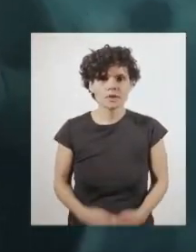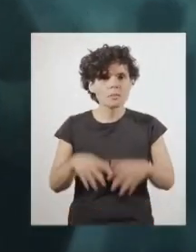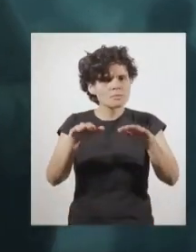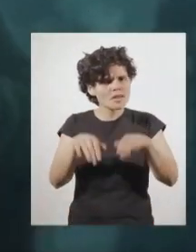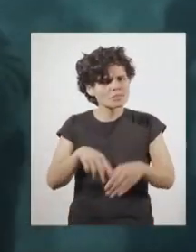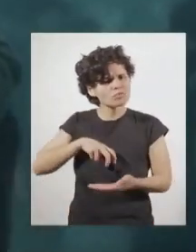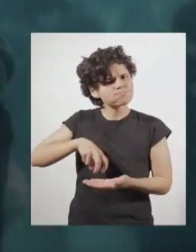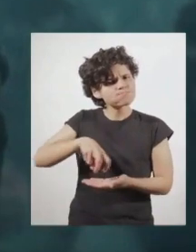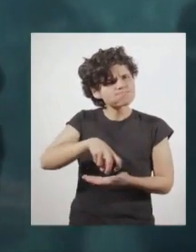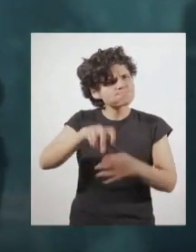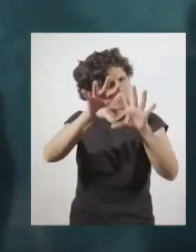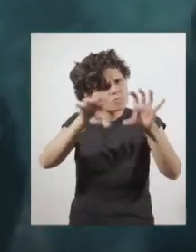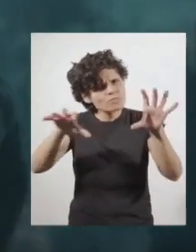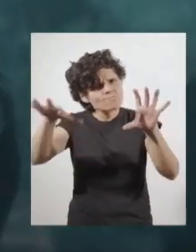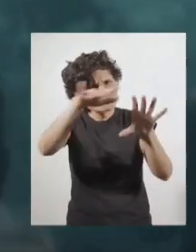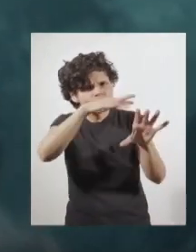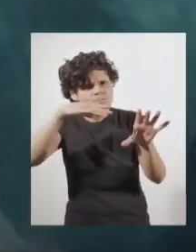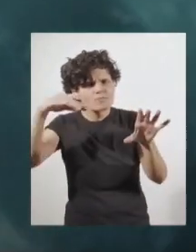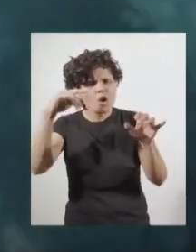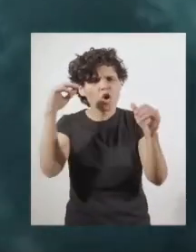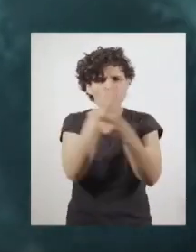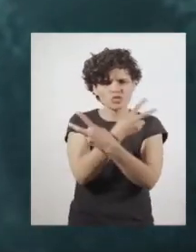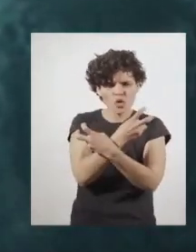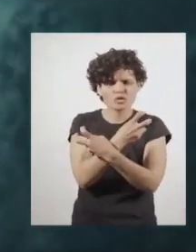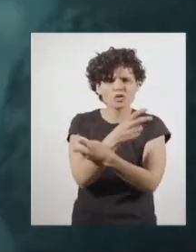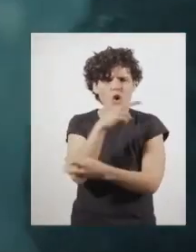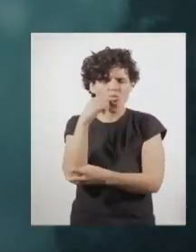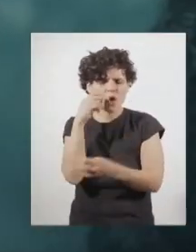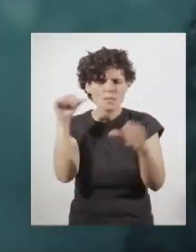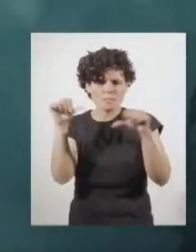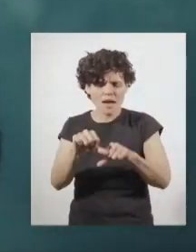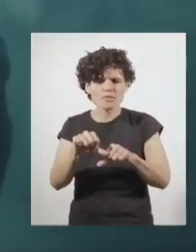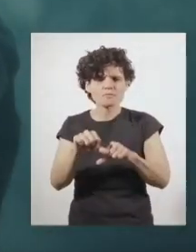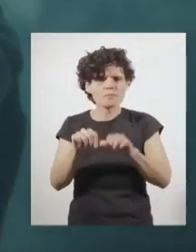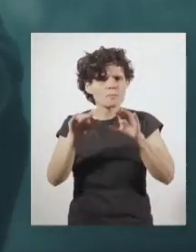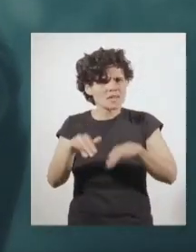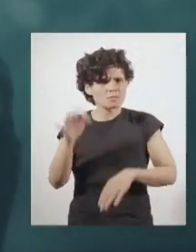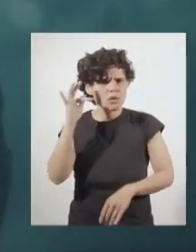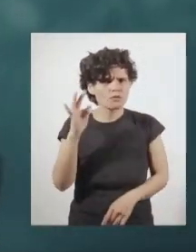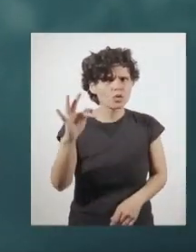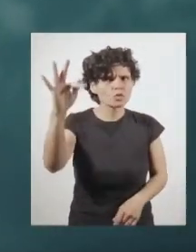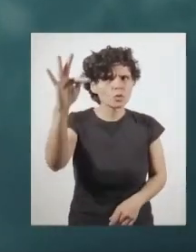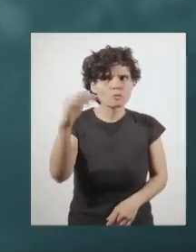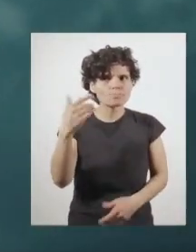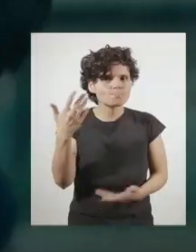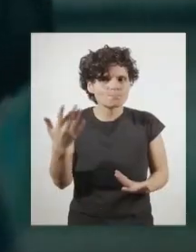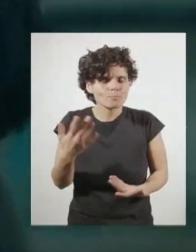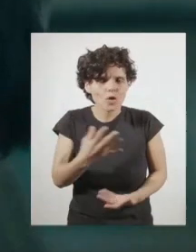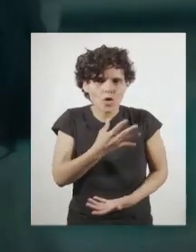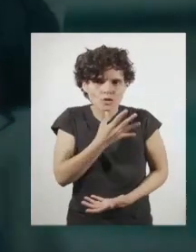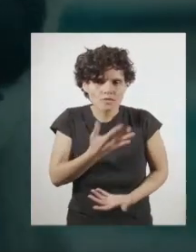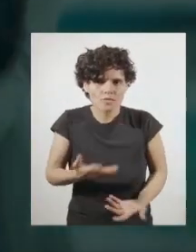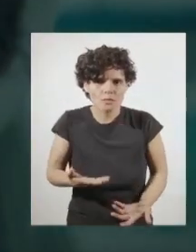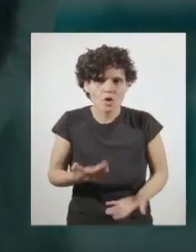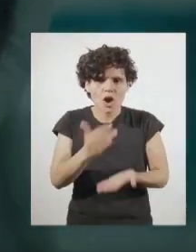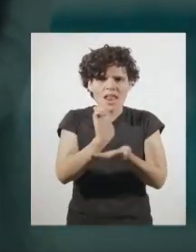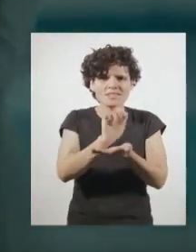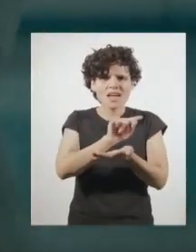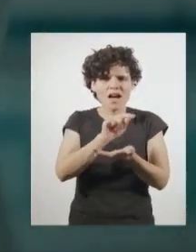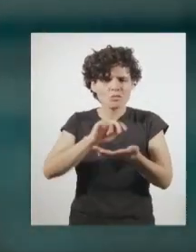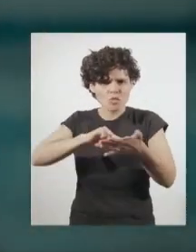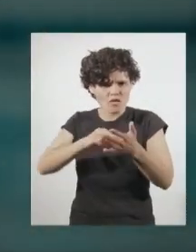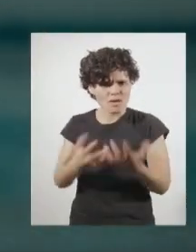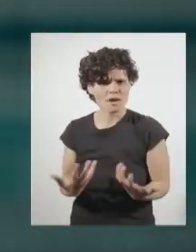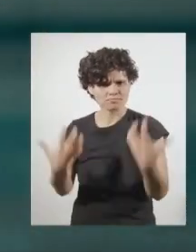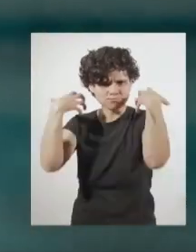Así como caminamos entre nubes tóxicas y malos olores, el futuro se nos llena de incertidumbre. Pero el Estado sigue negando